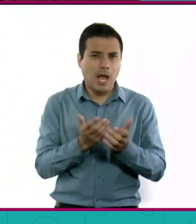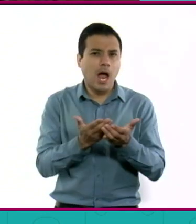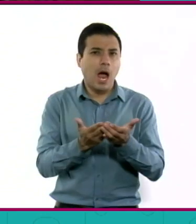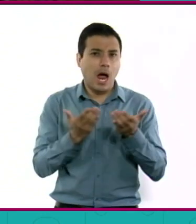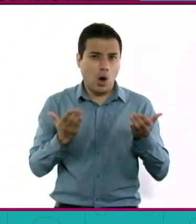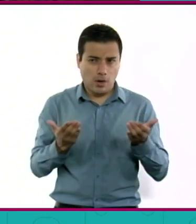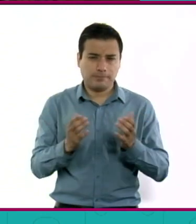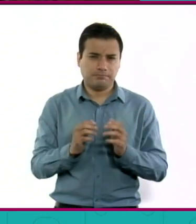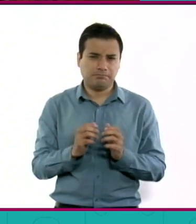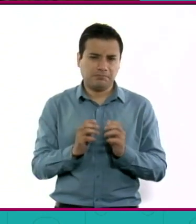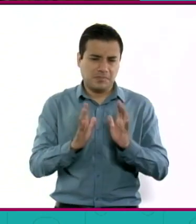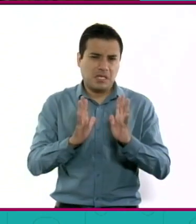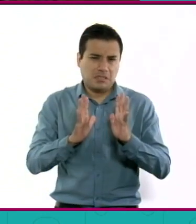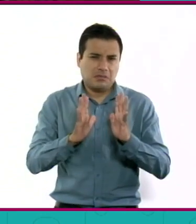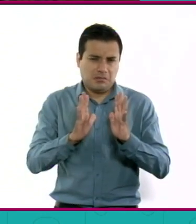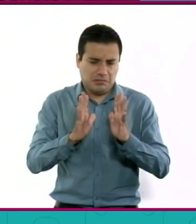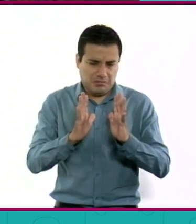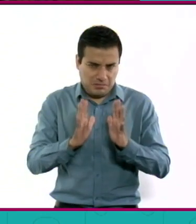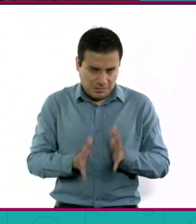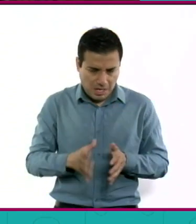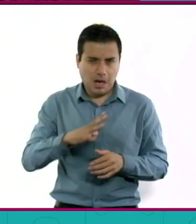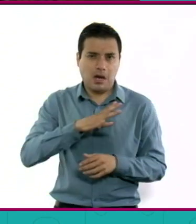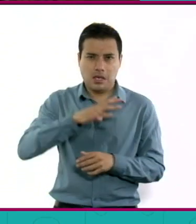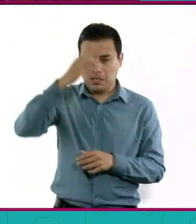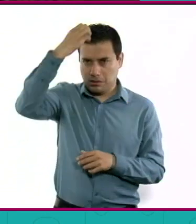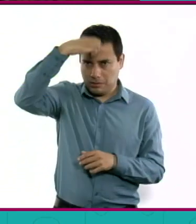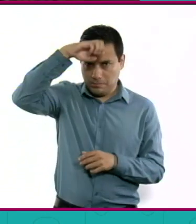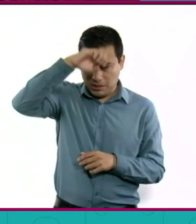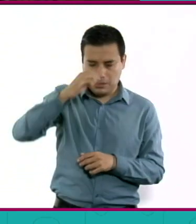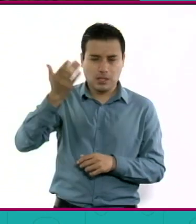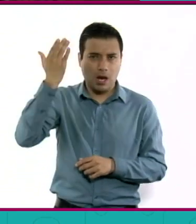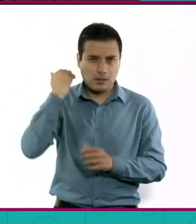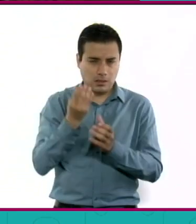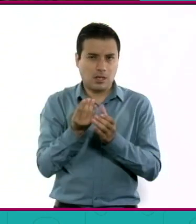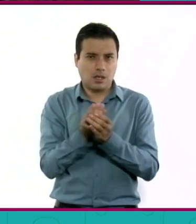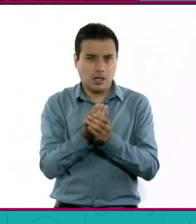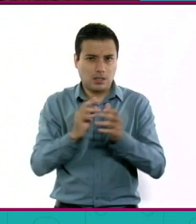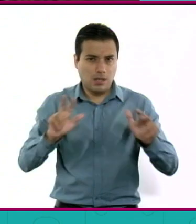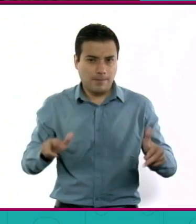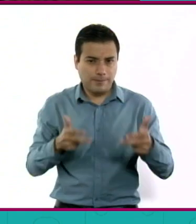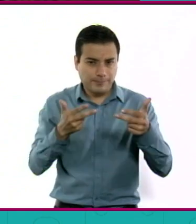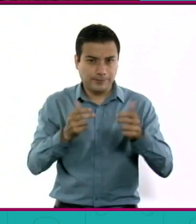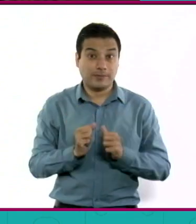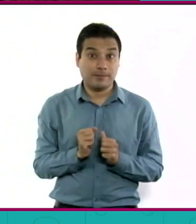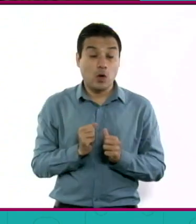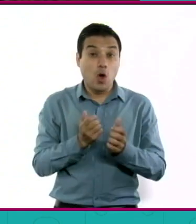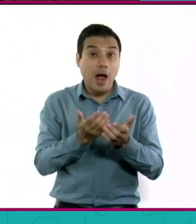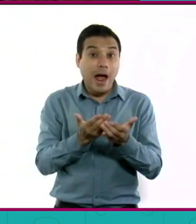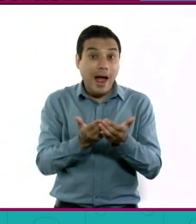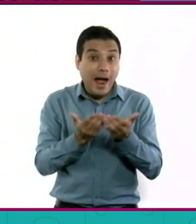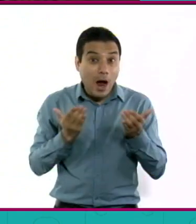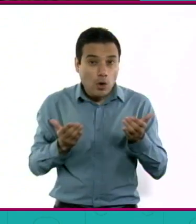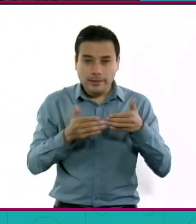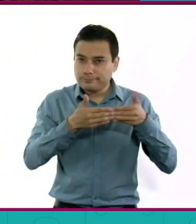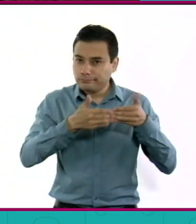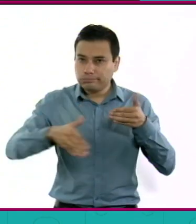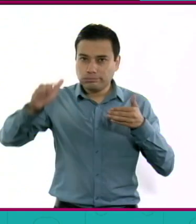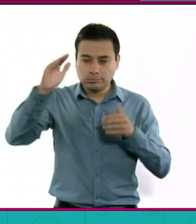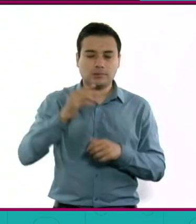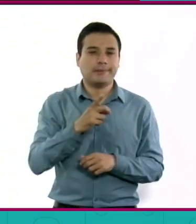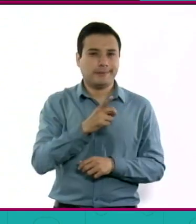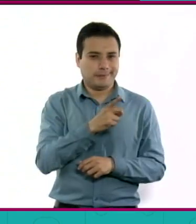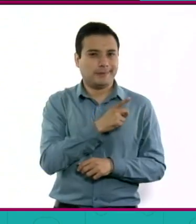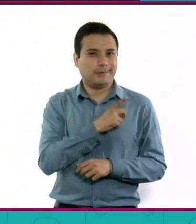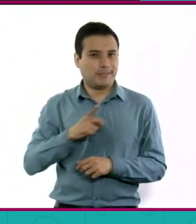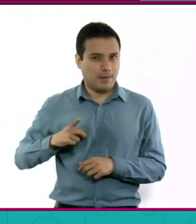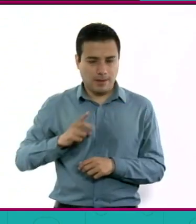va a salir reforzado. Pensamos que si todos aprendemos de esta experiencia, va a ser una experiencia muy grande que